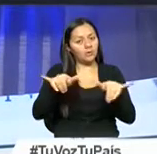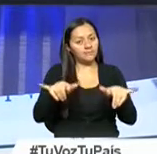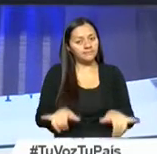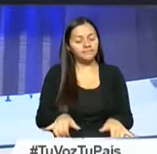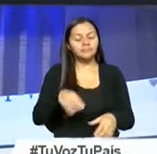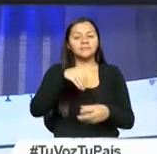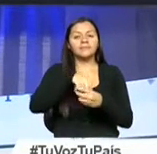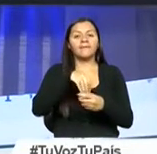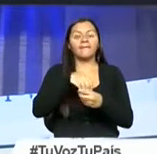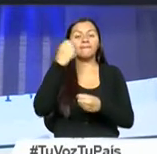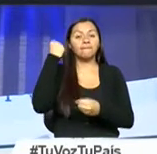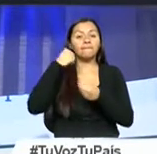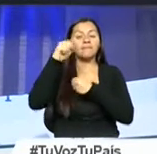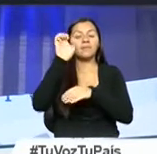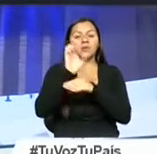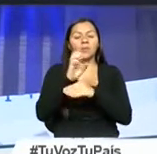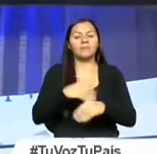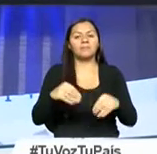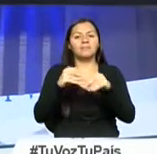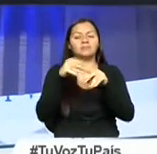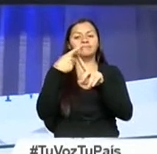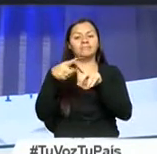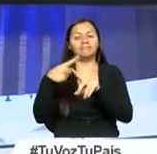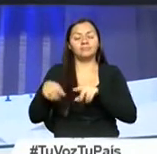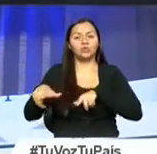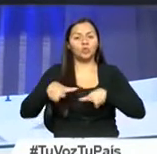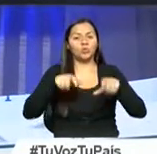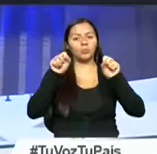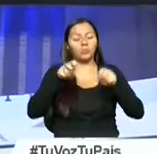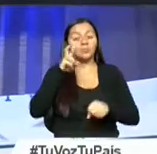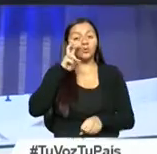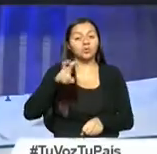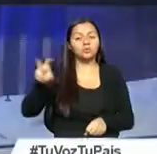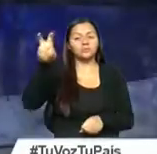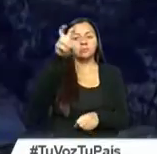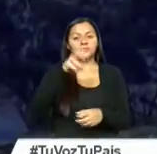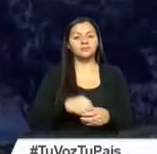Viaja Primer Ecuador ofrece una gran variedad de lugares para hacer turismo.